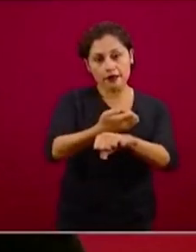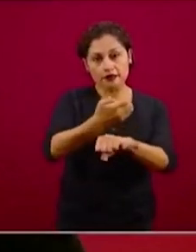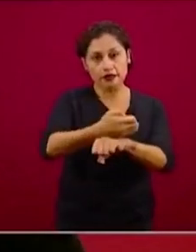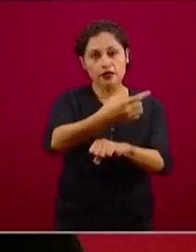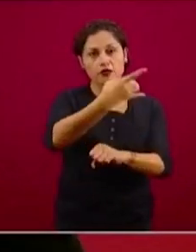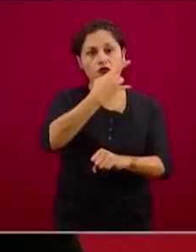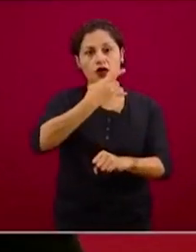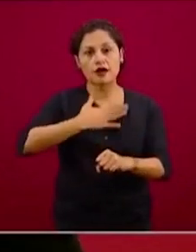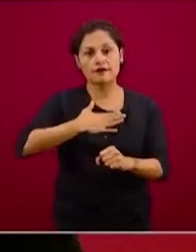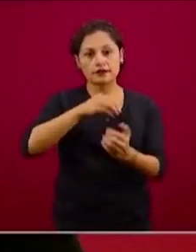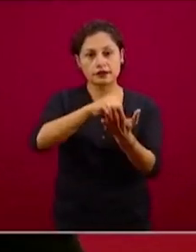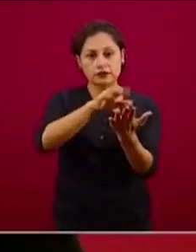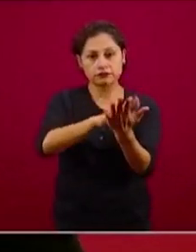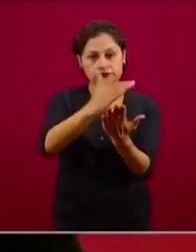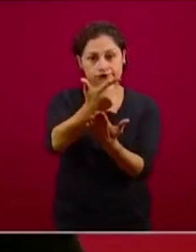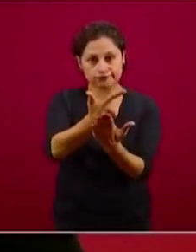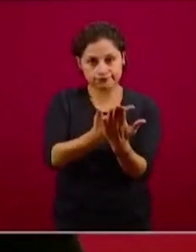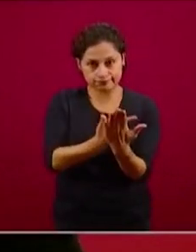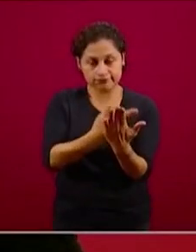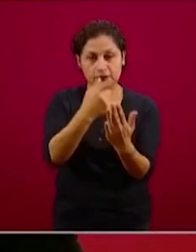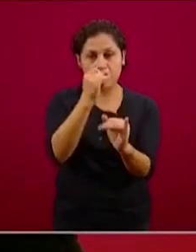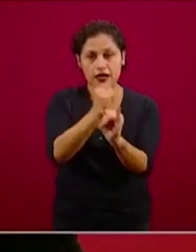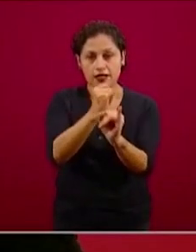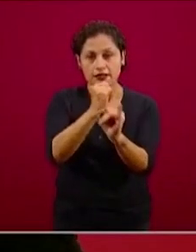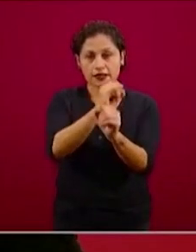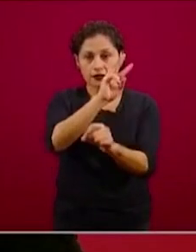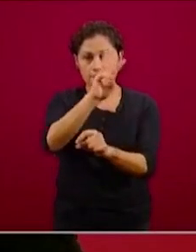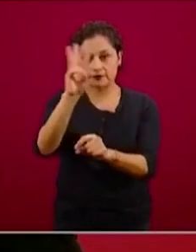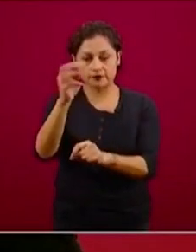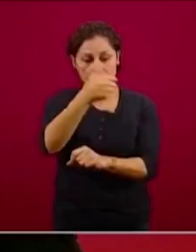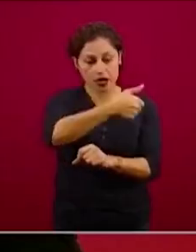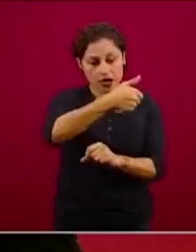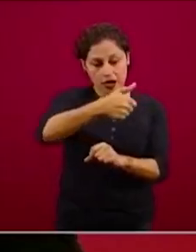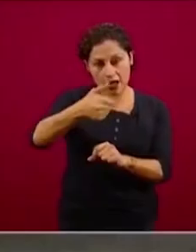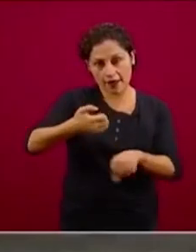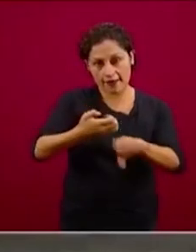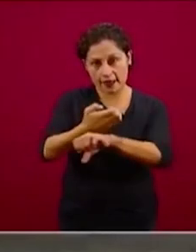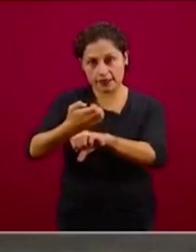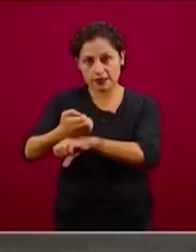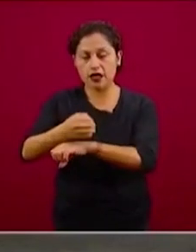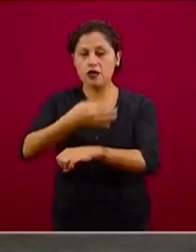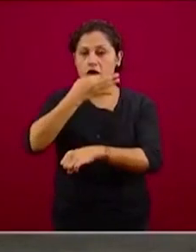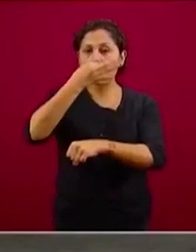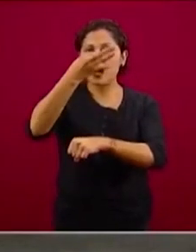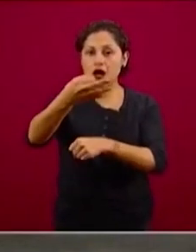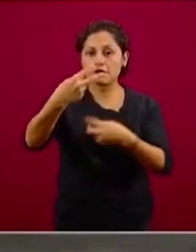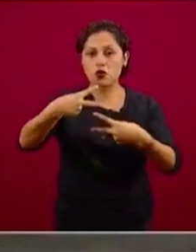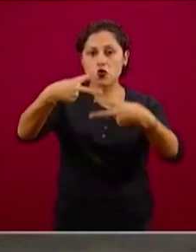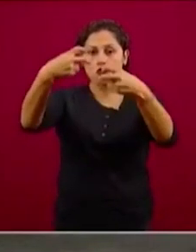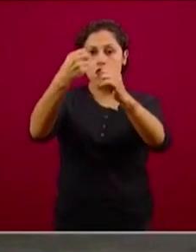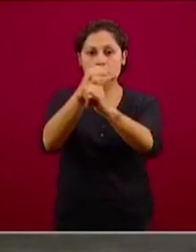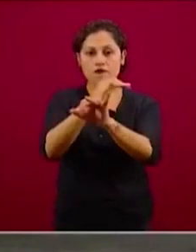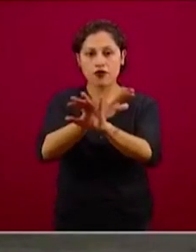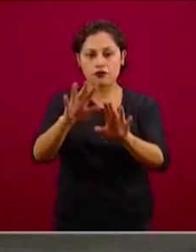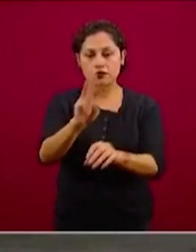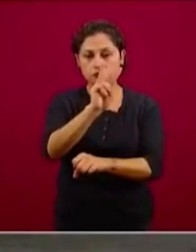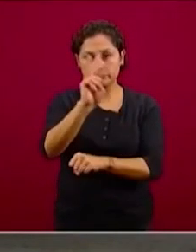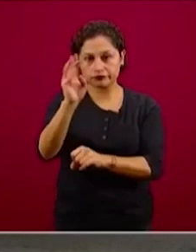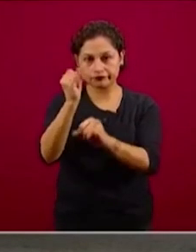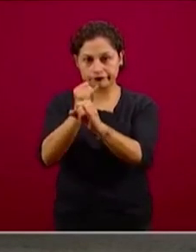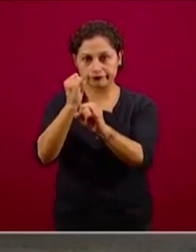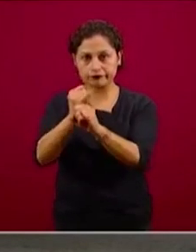y la expone, pero es la información, la producen las entidades federativas y la producen las instituciones